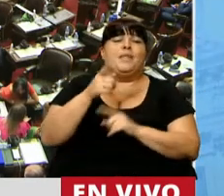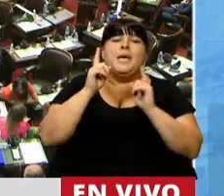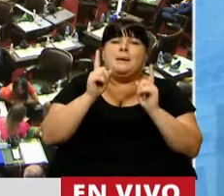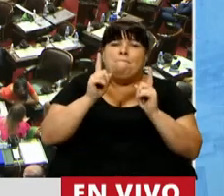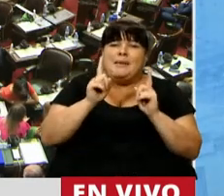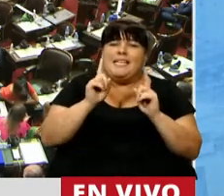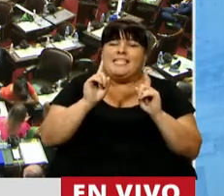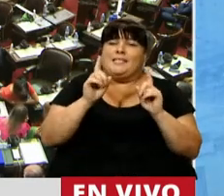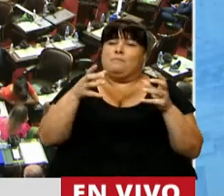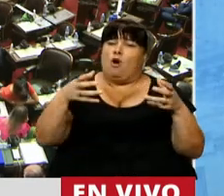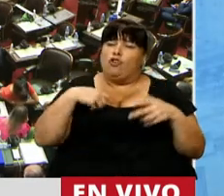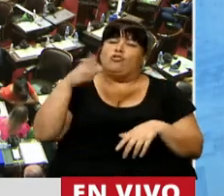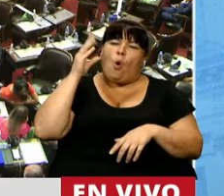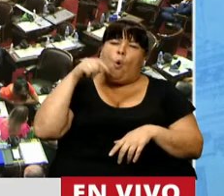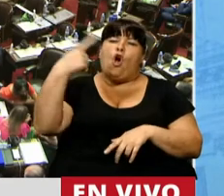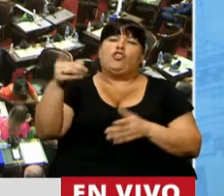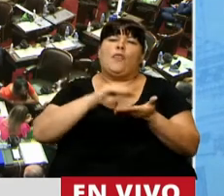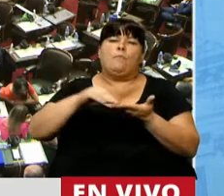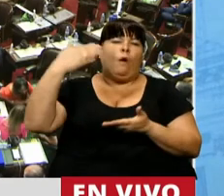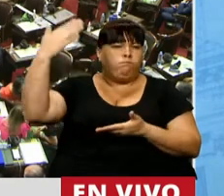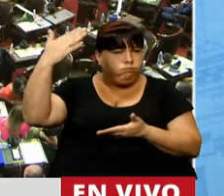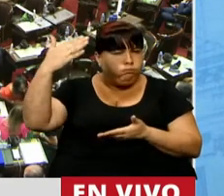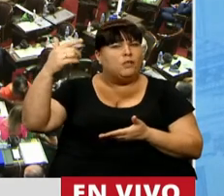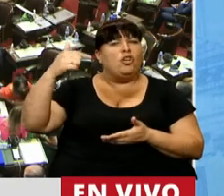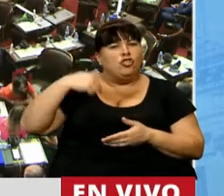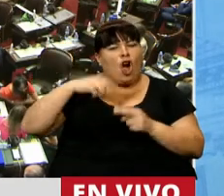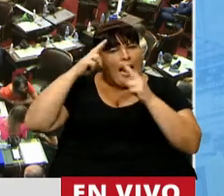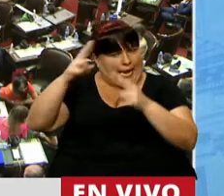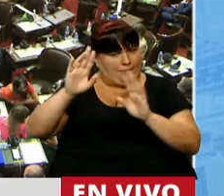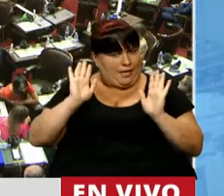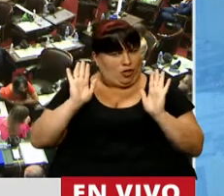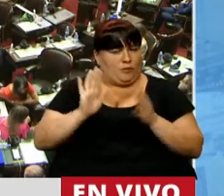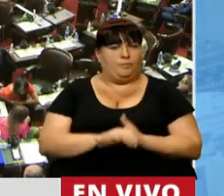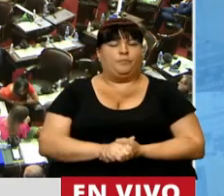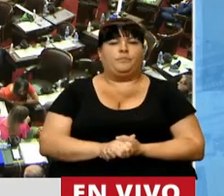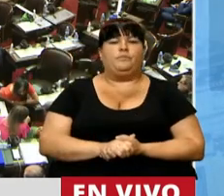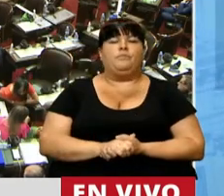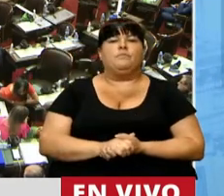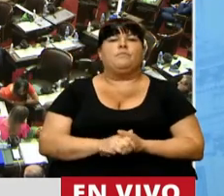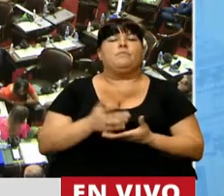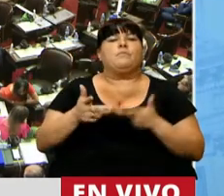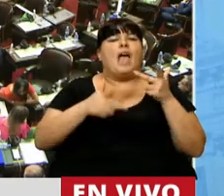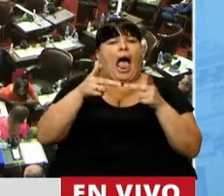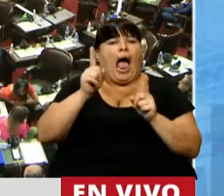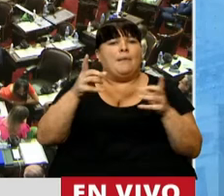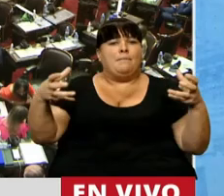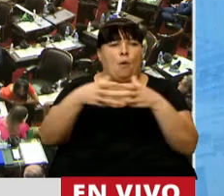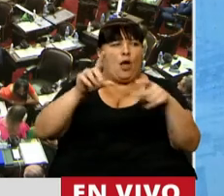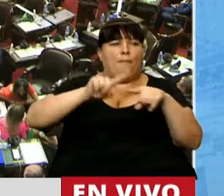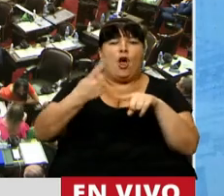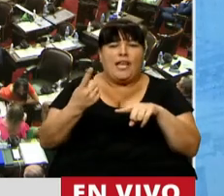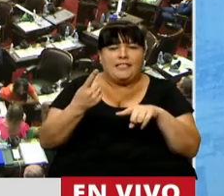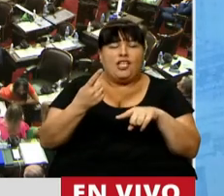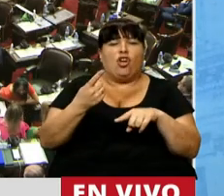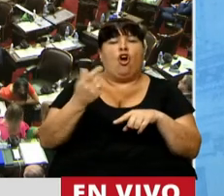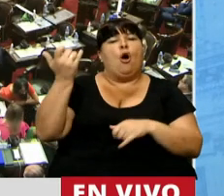mismo partido, lo escuchaba un diputado propinante porque tengo un enorme respeto, hablar el mismo partido que nos